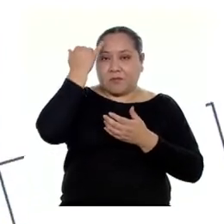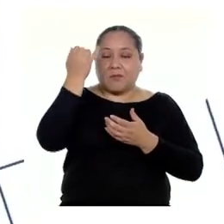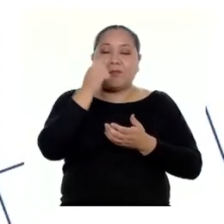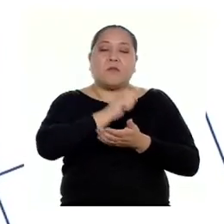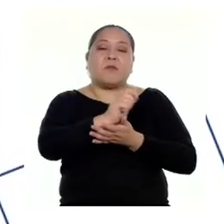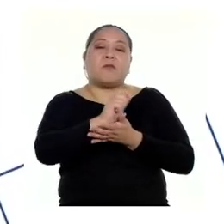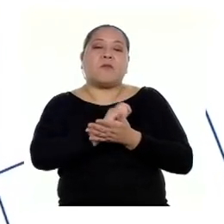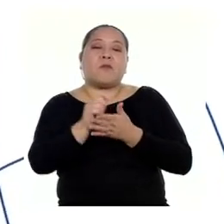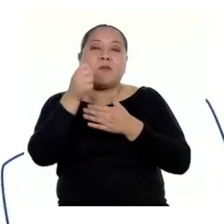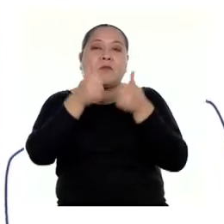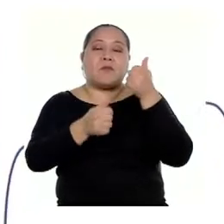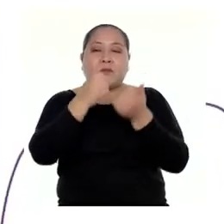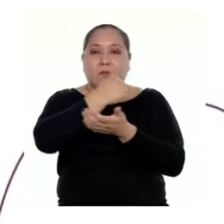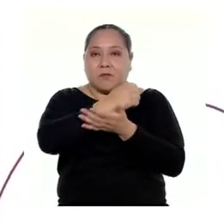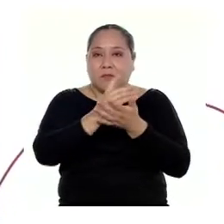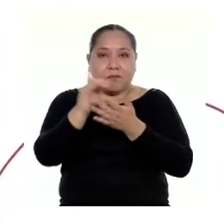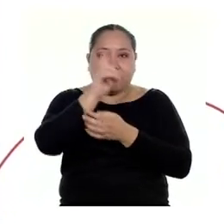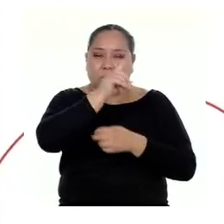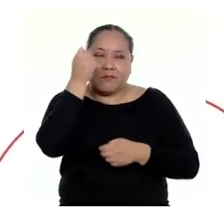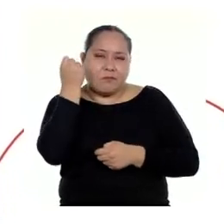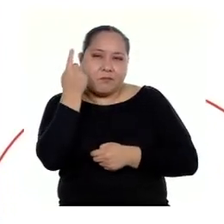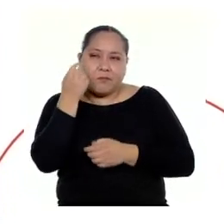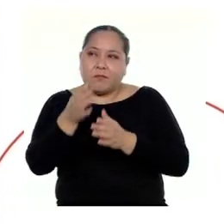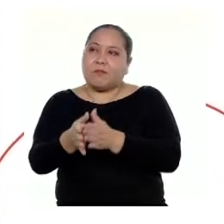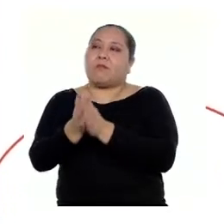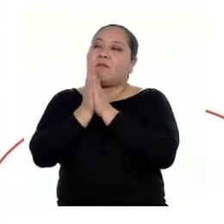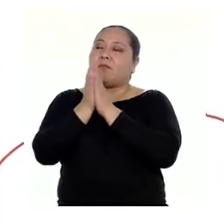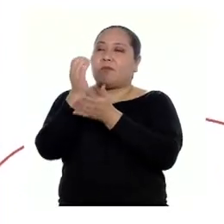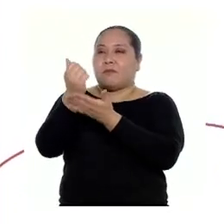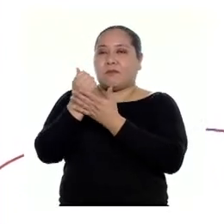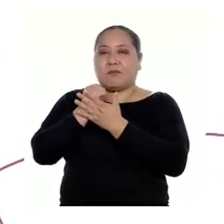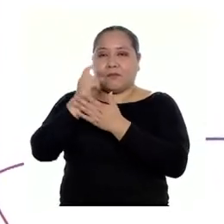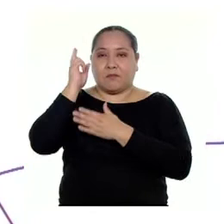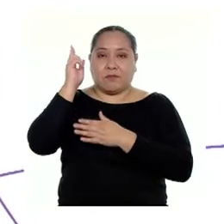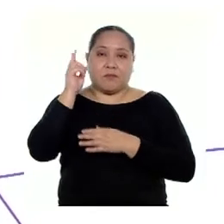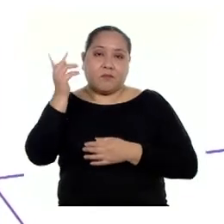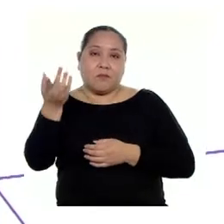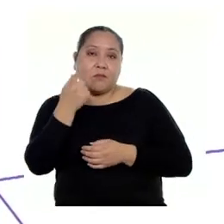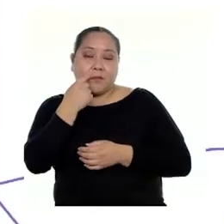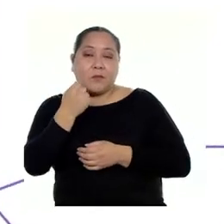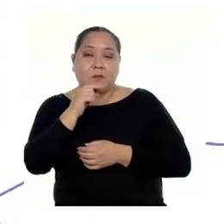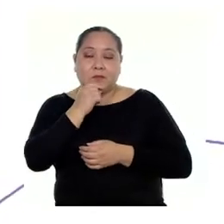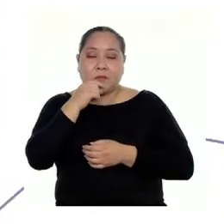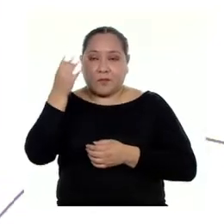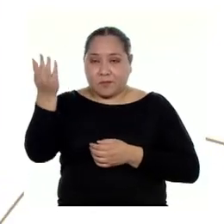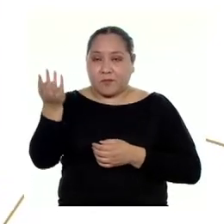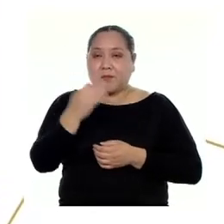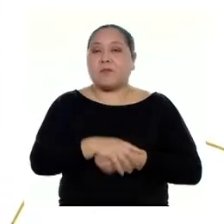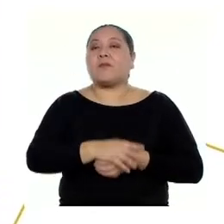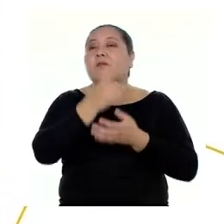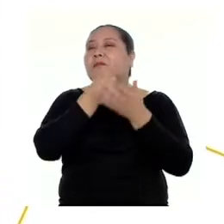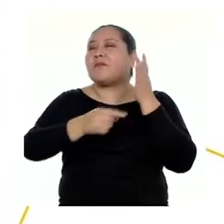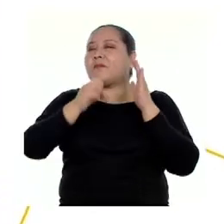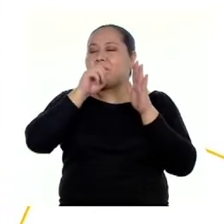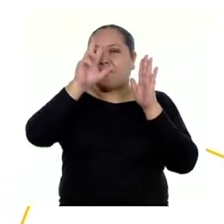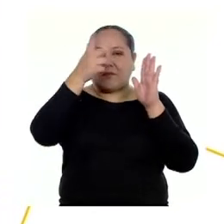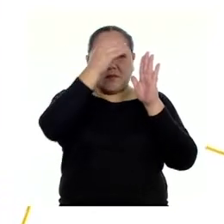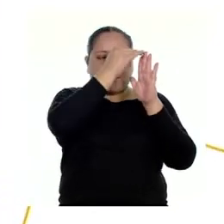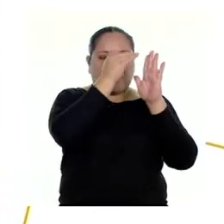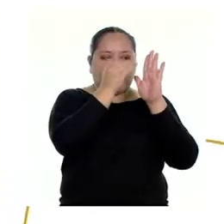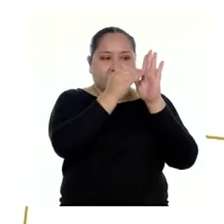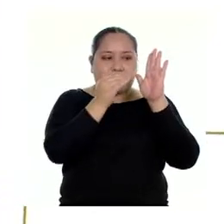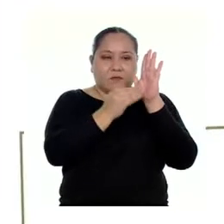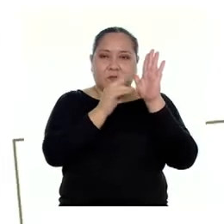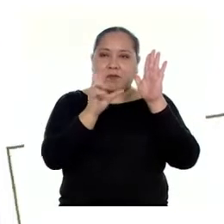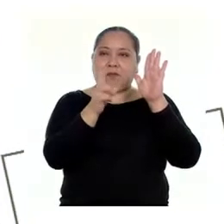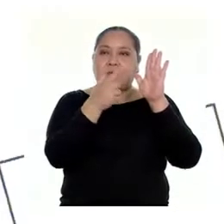qué aspecto no lograste comprender para pedir ayuda a tu profesora o profesor. ¿Qué dice el tercer criterio, Yanira?